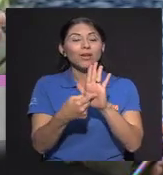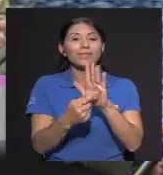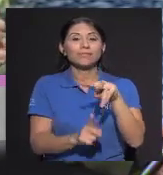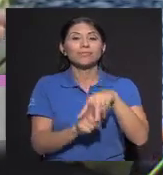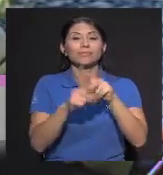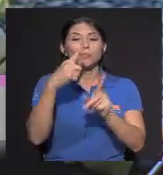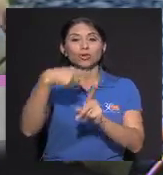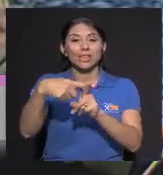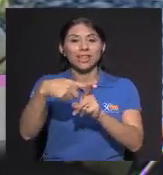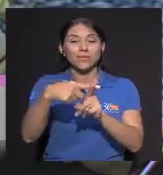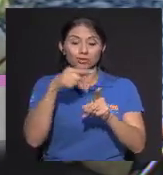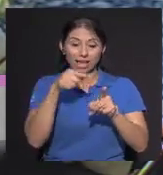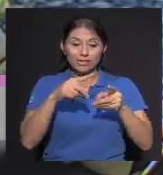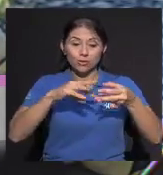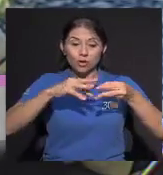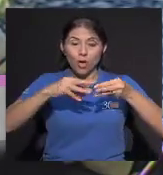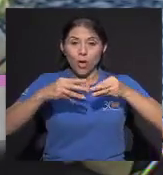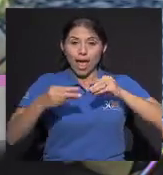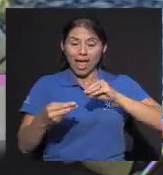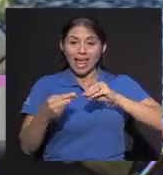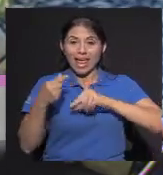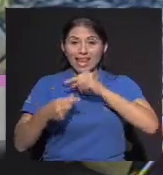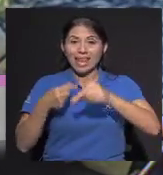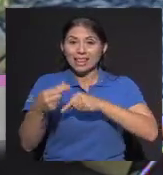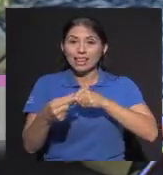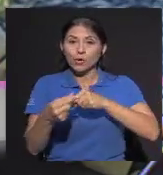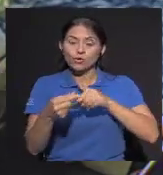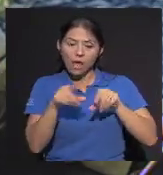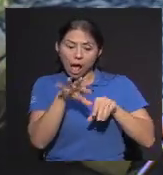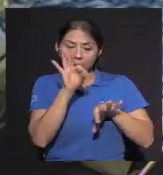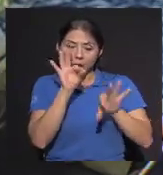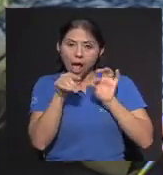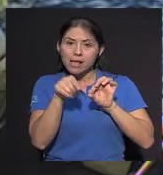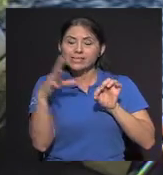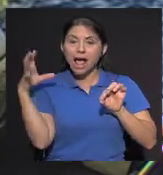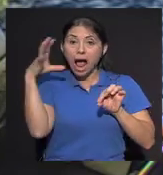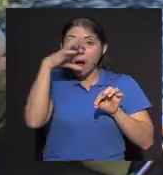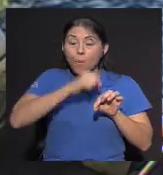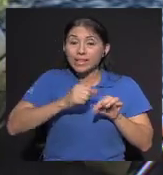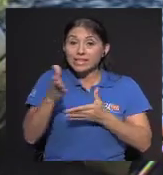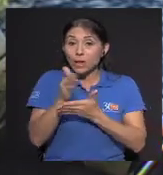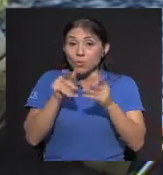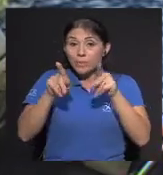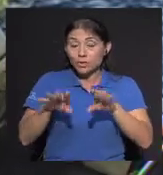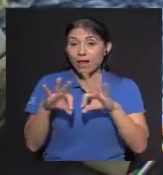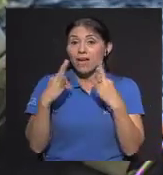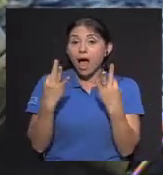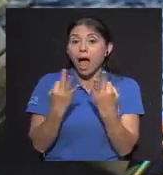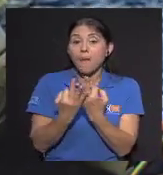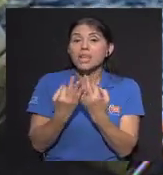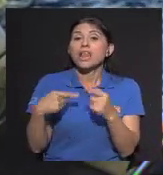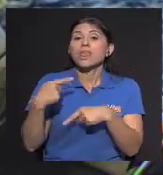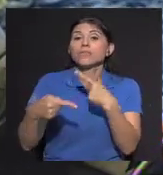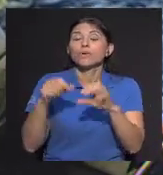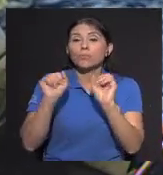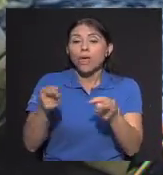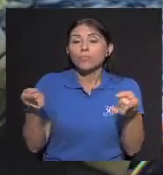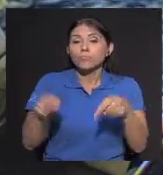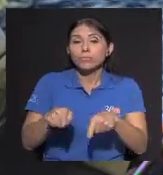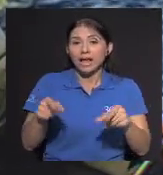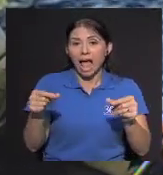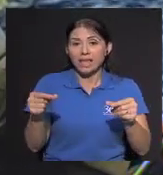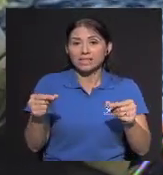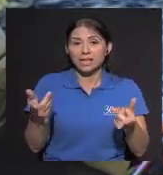marcadores genéticos nos dicen Si familias predeterminadas Van a